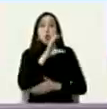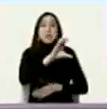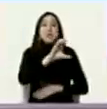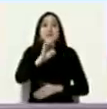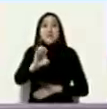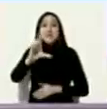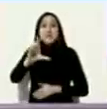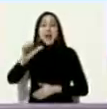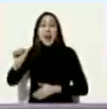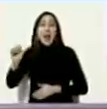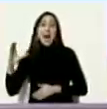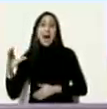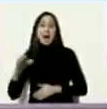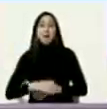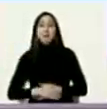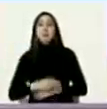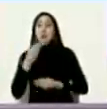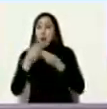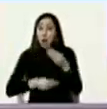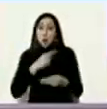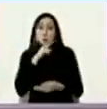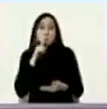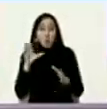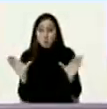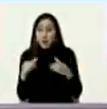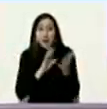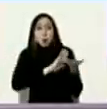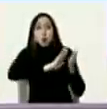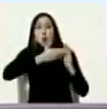y se adoptó el nombre de comunidad